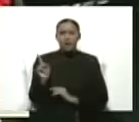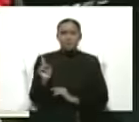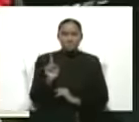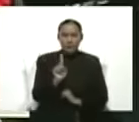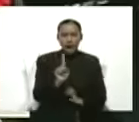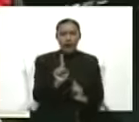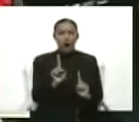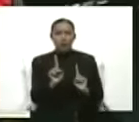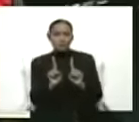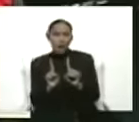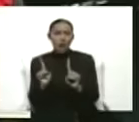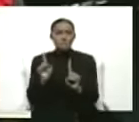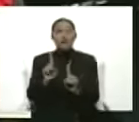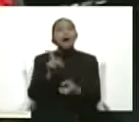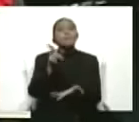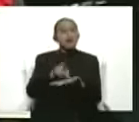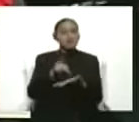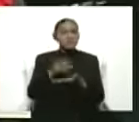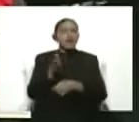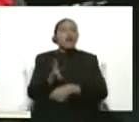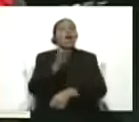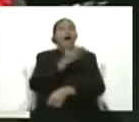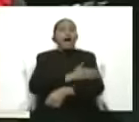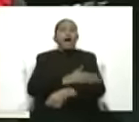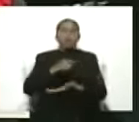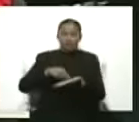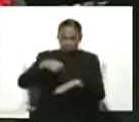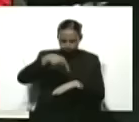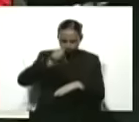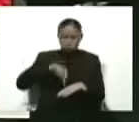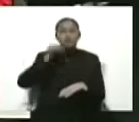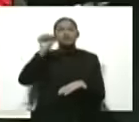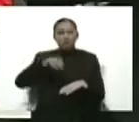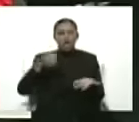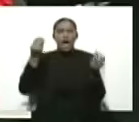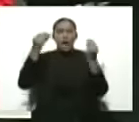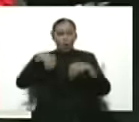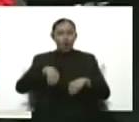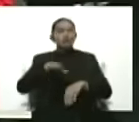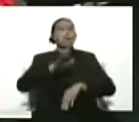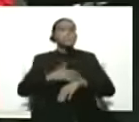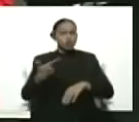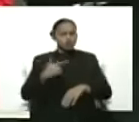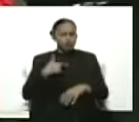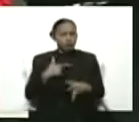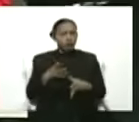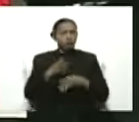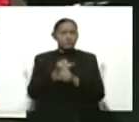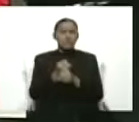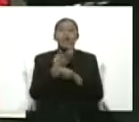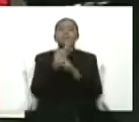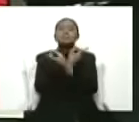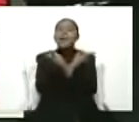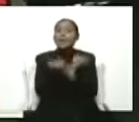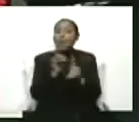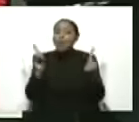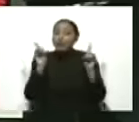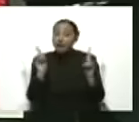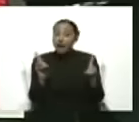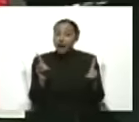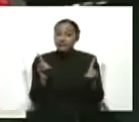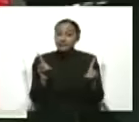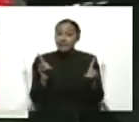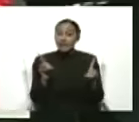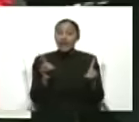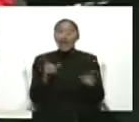creen en la patria y creen en la democracia. El que no cree en la democracia no puede firmar ningún